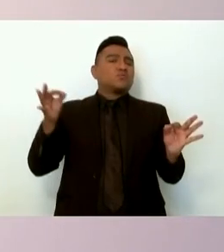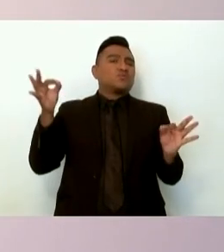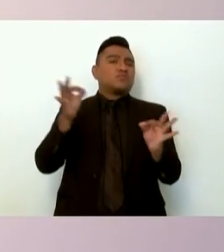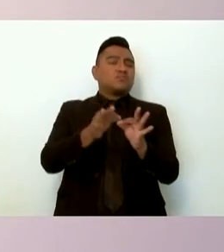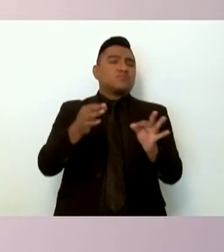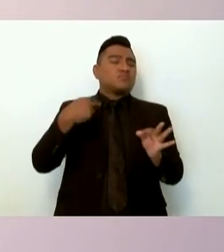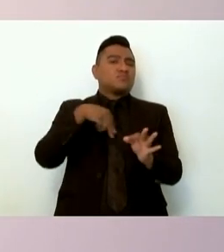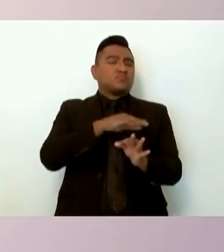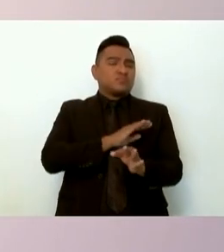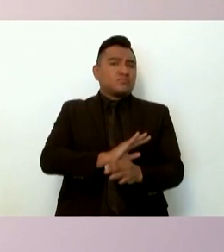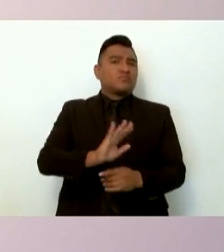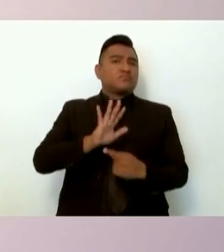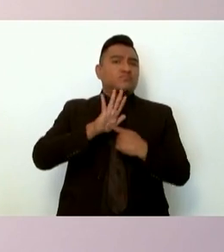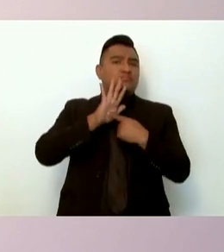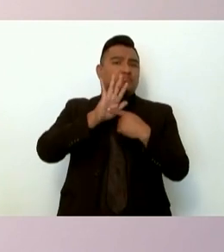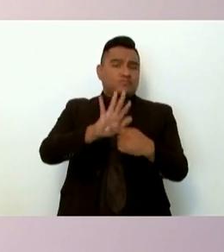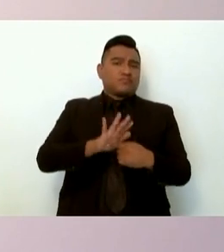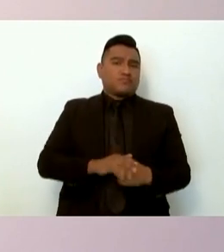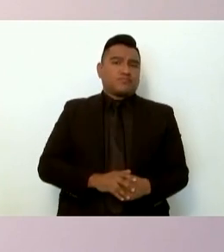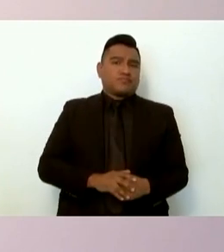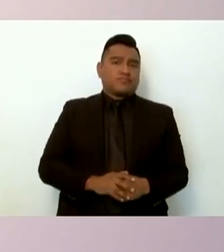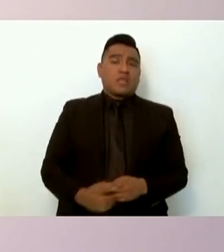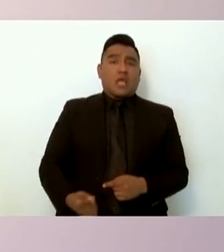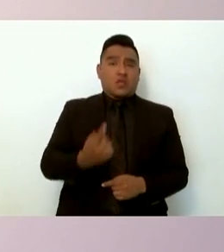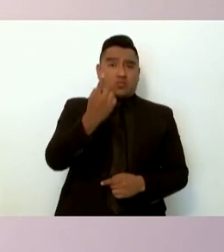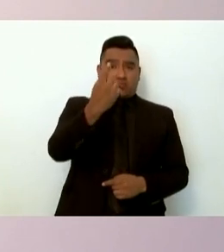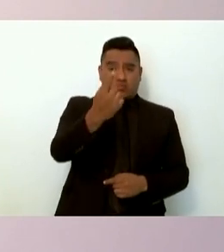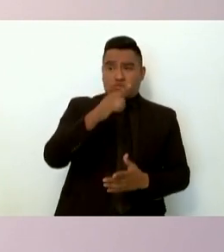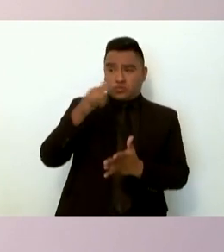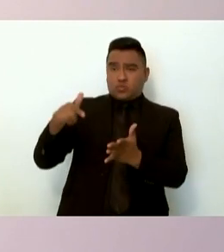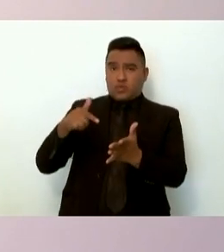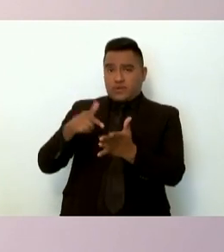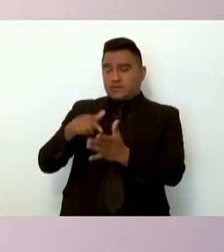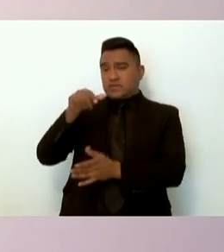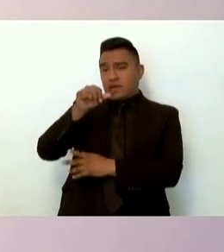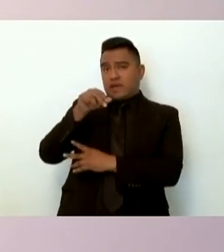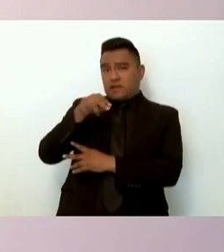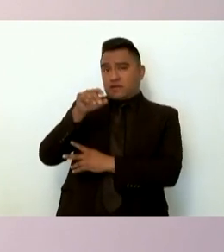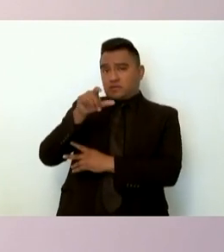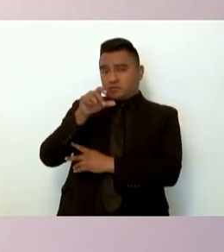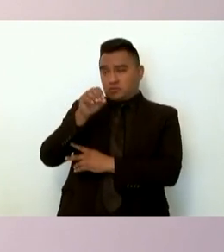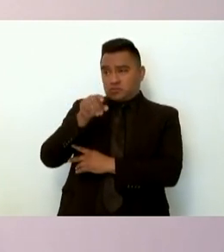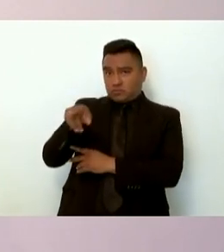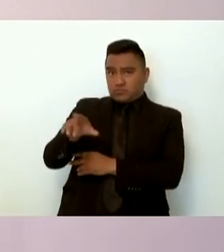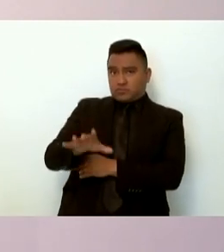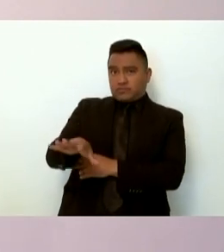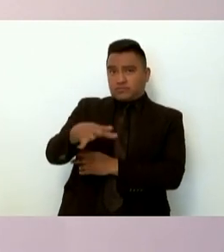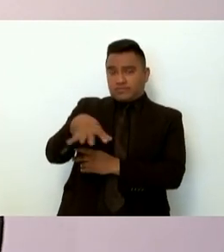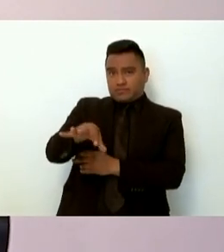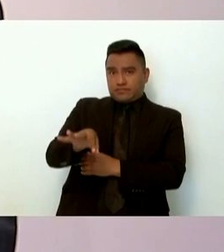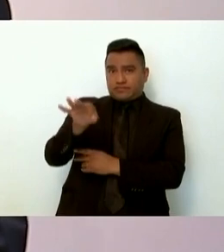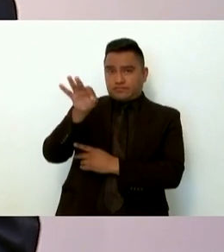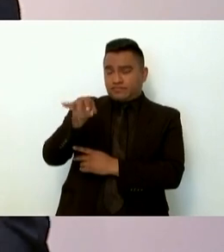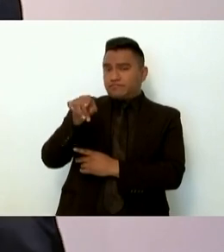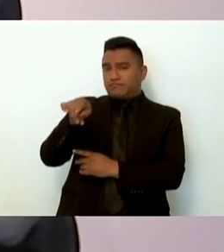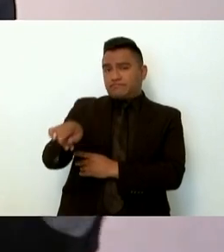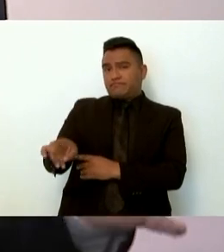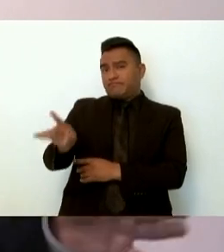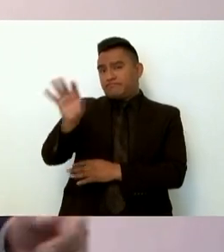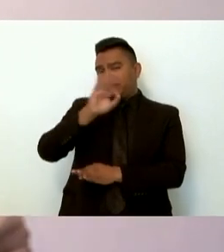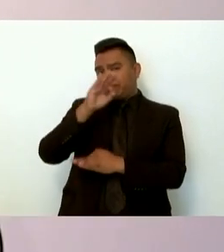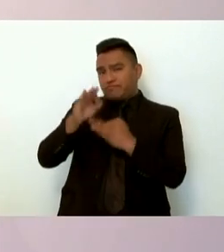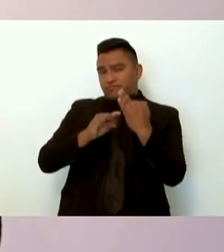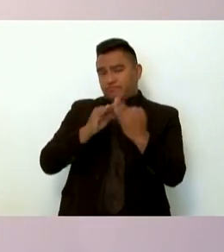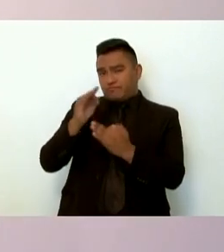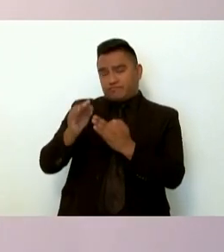la COBA en uno de los anexos ustedes van a encontrar la atención a todas las recomendaciones desde las